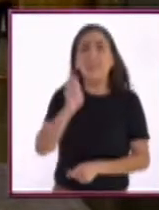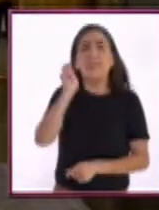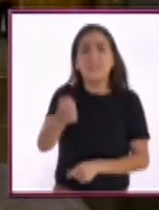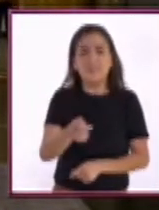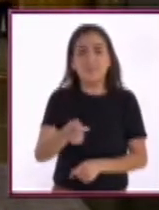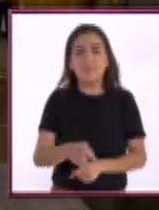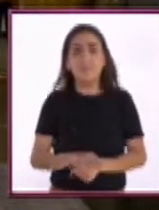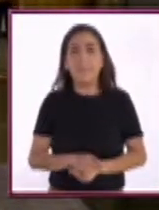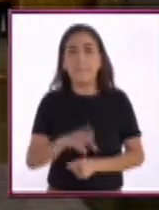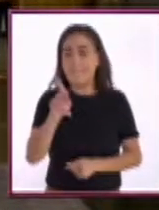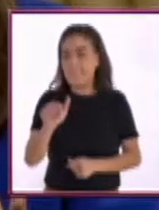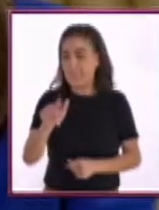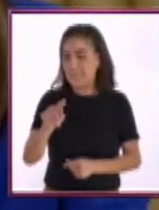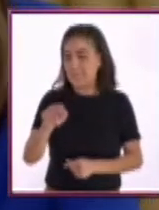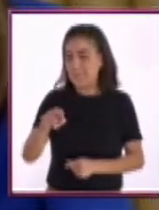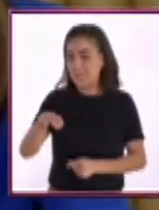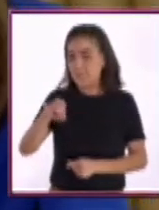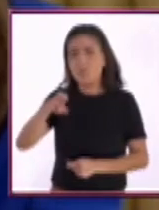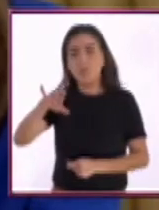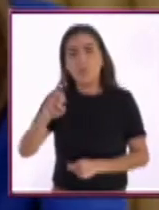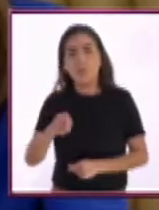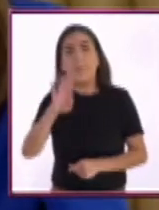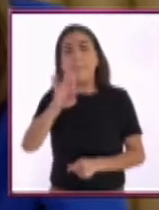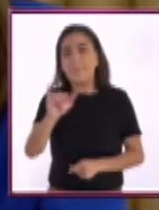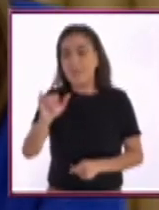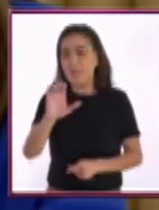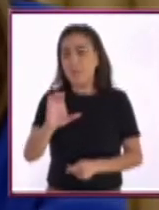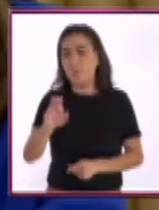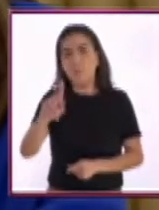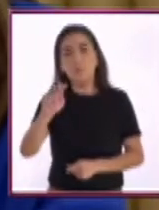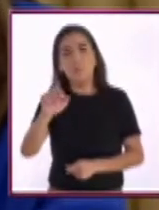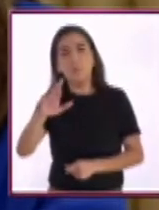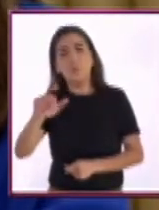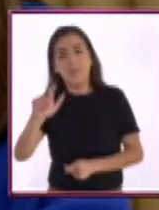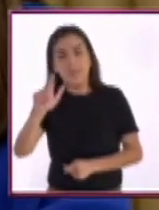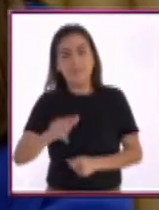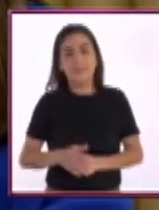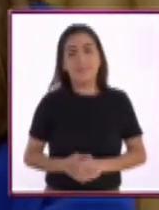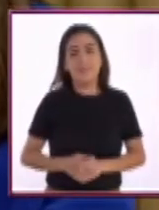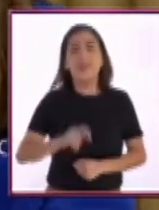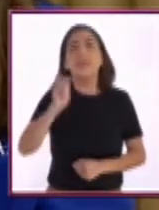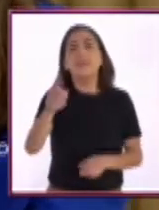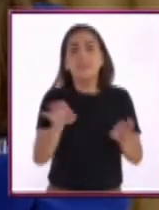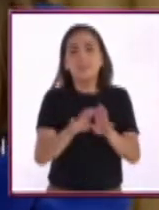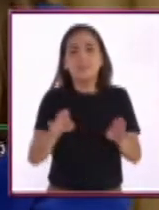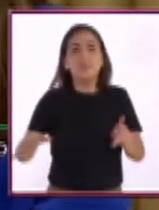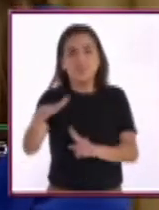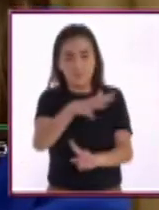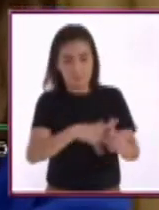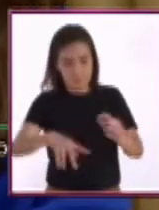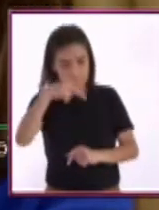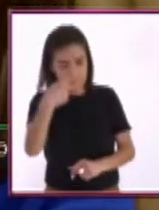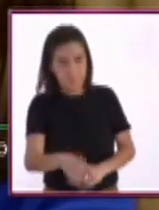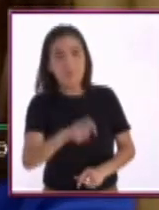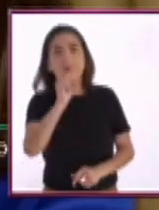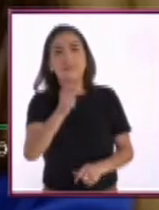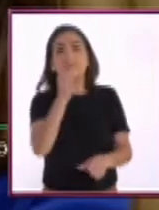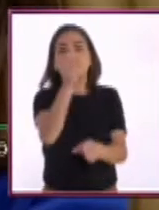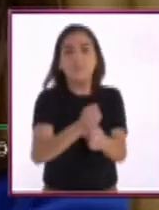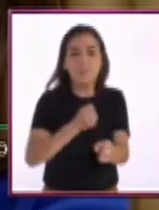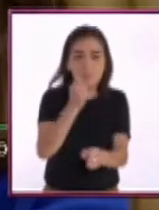esa pregunta. ¿Qué es el patrimonio biocultural? Es un concepto de nueva generación que está